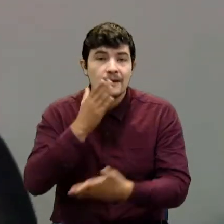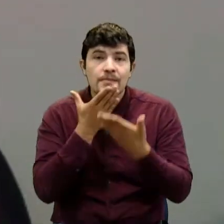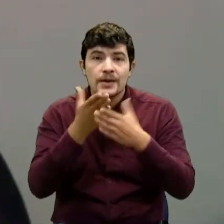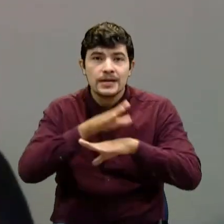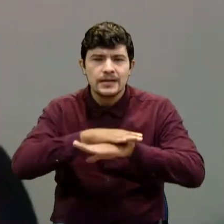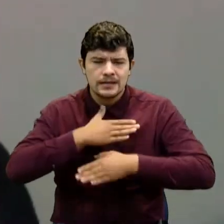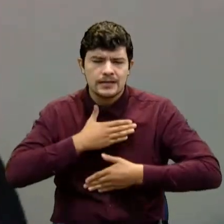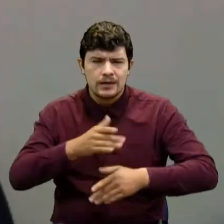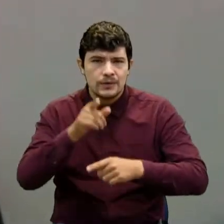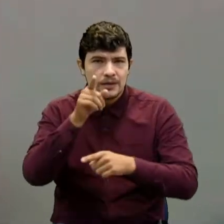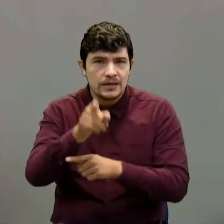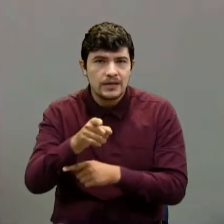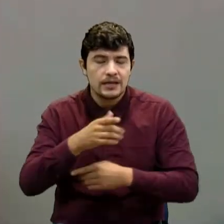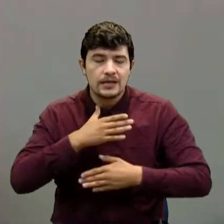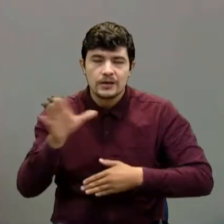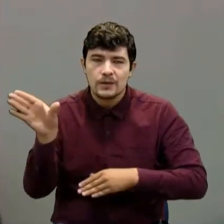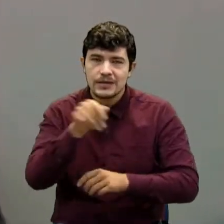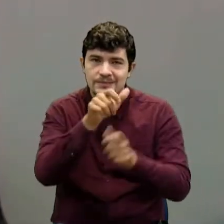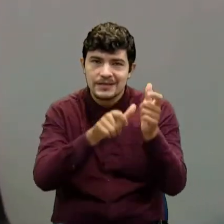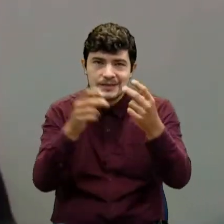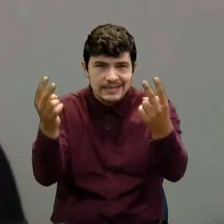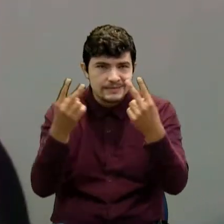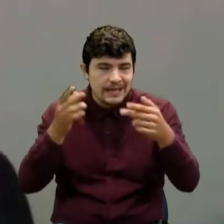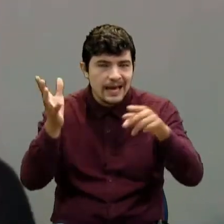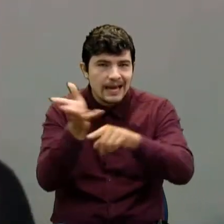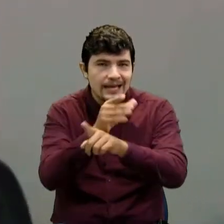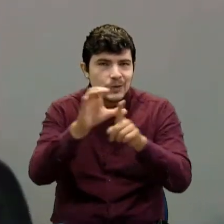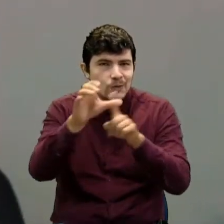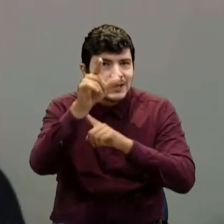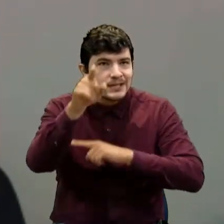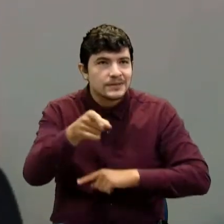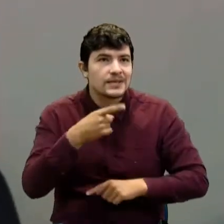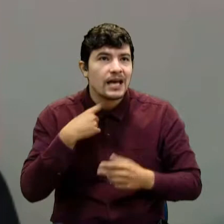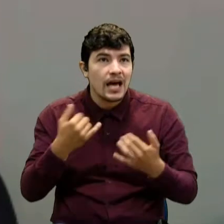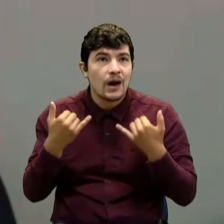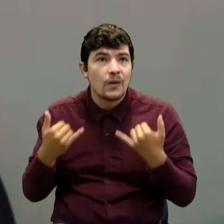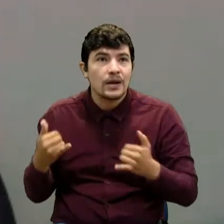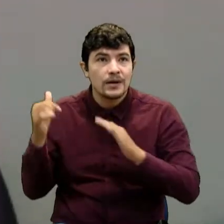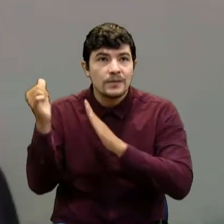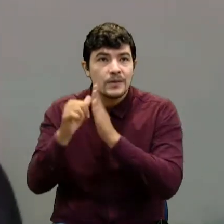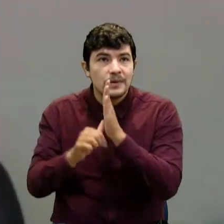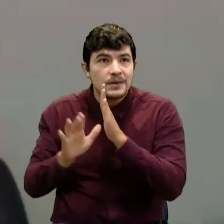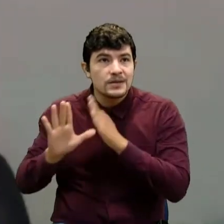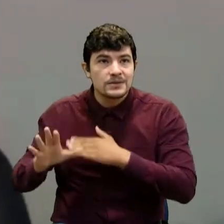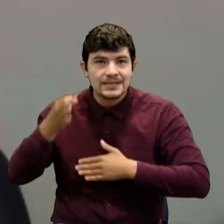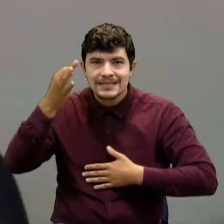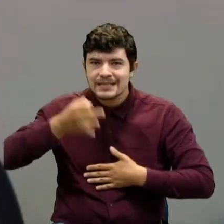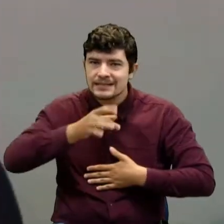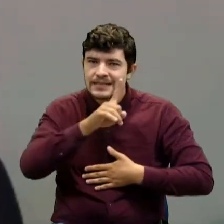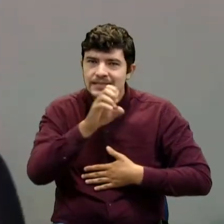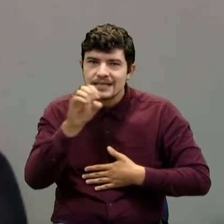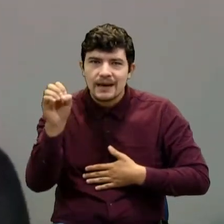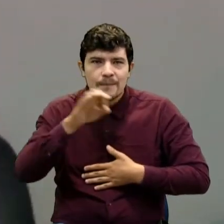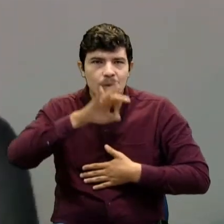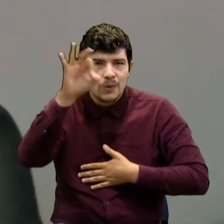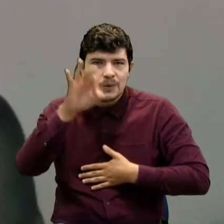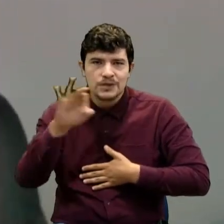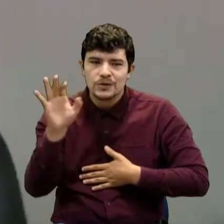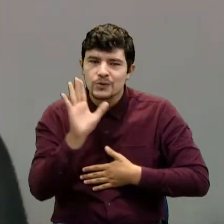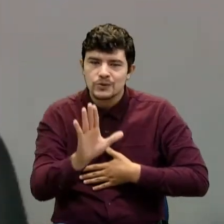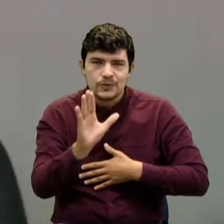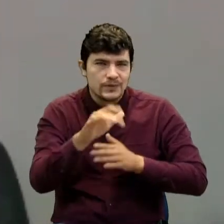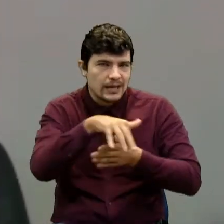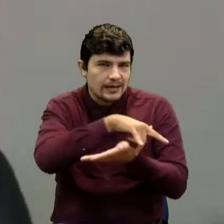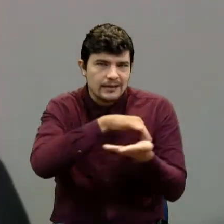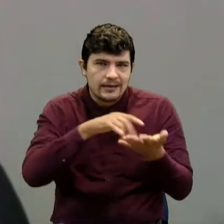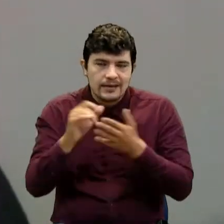tardes un saludo para ti y para todos los televidentes de Entretenimiento Bueno, esta es una serie 100% santandereana que también pues bueno,